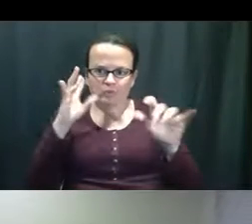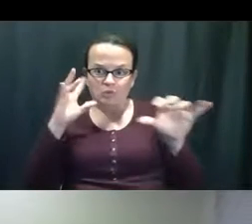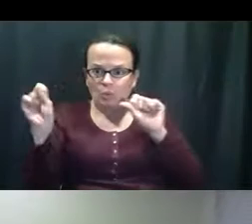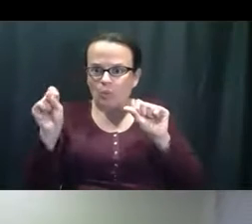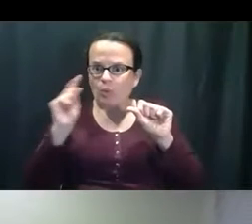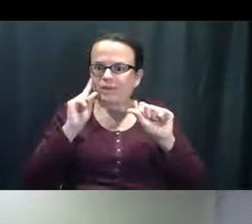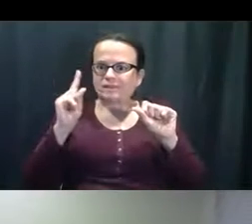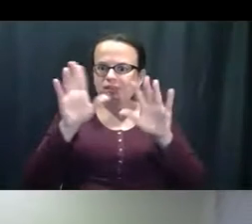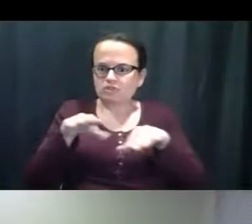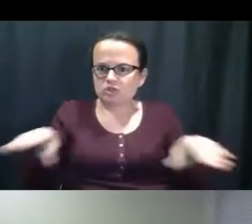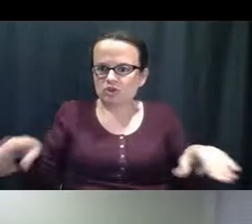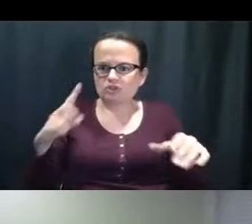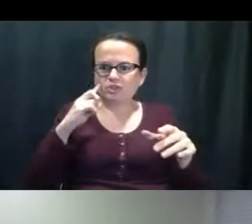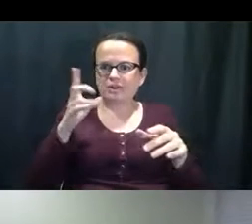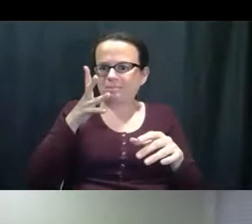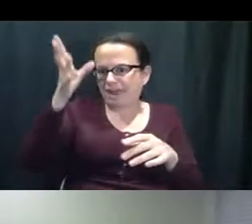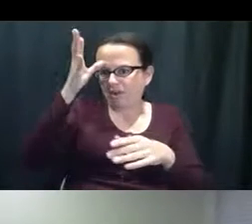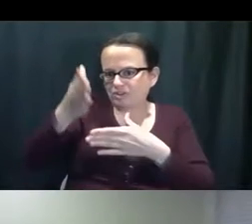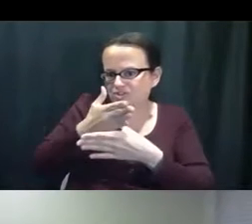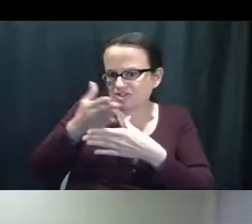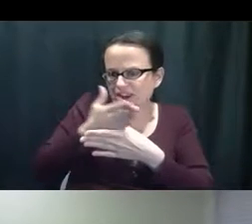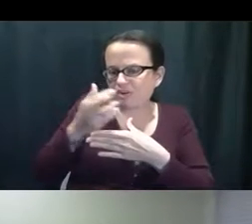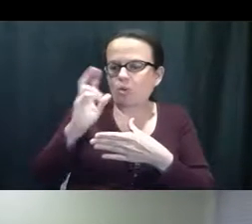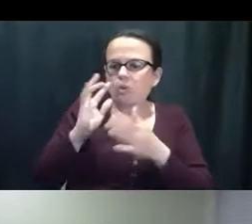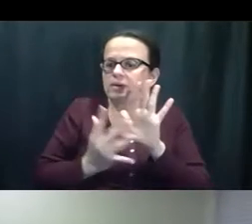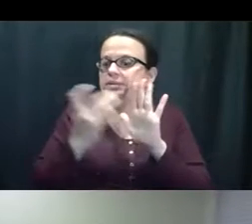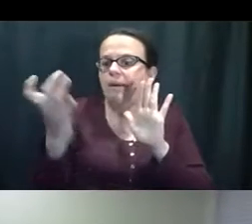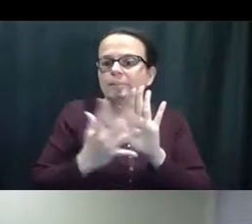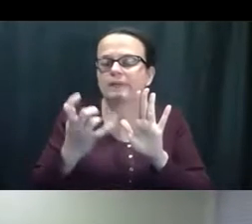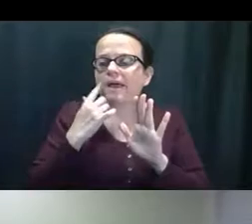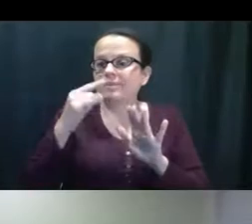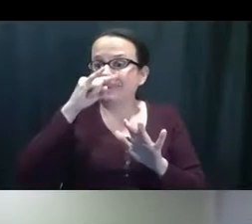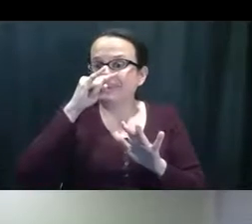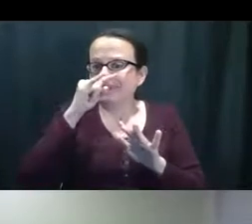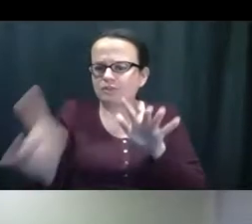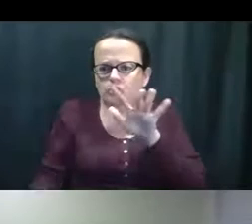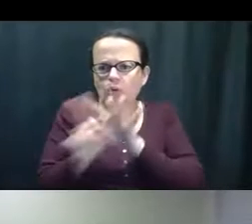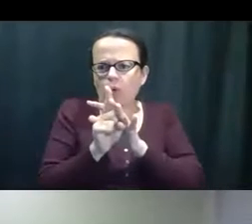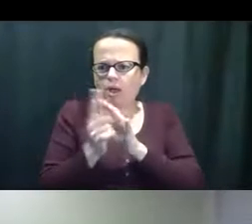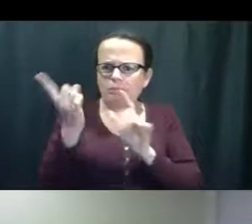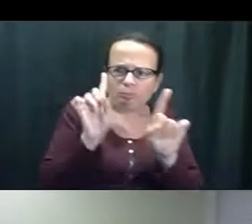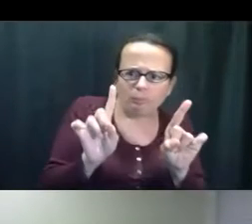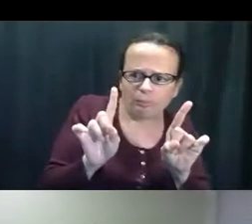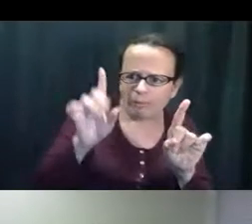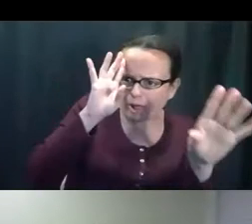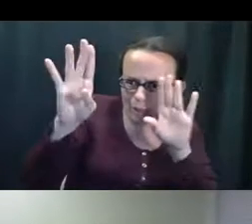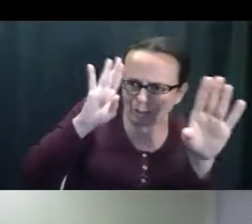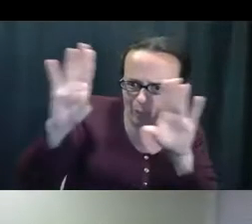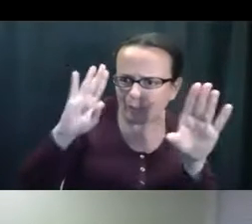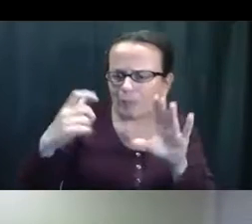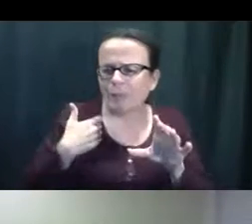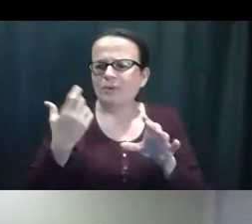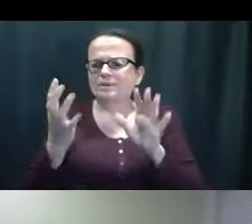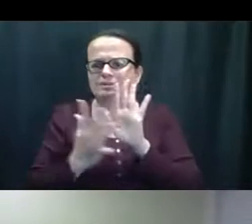al al sonido del de los niños padres que están compartiendo a veces que tiene que estar diciendo